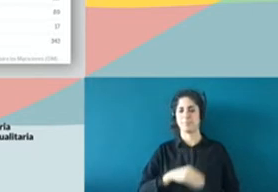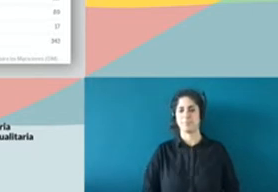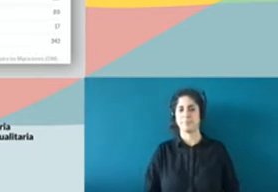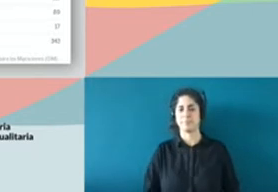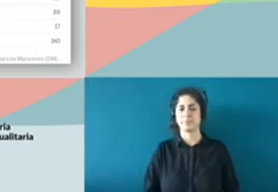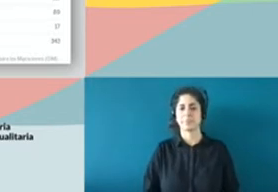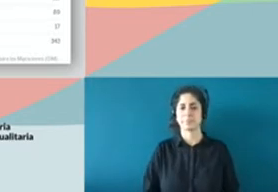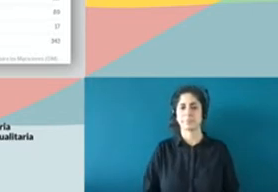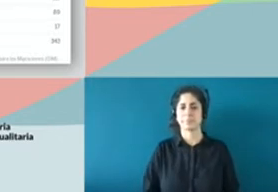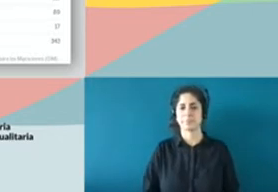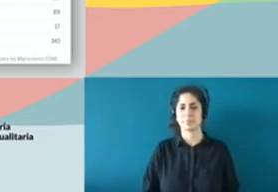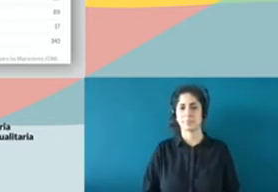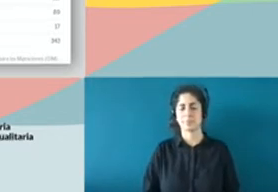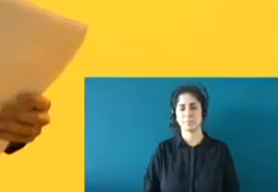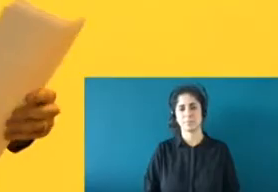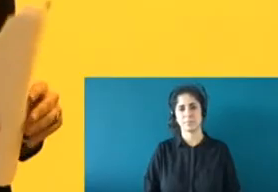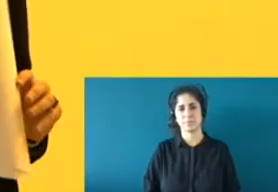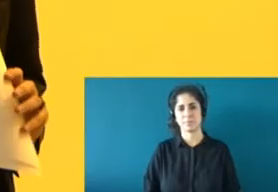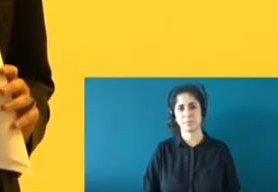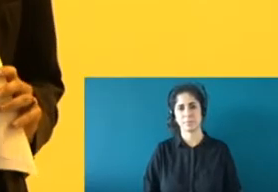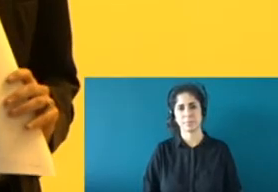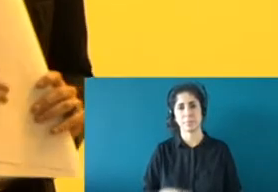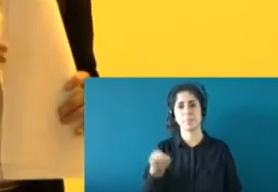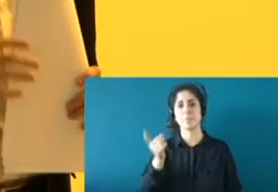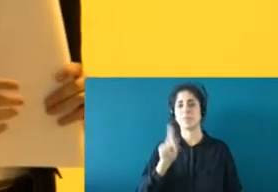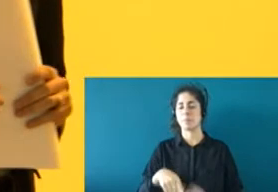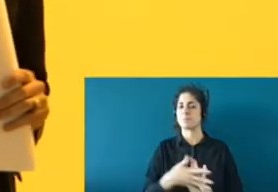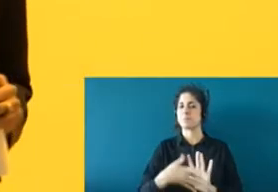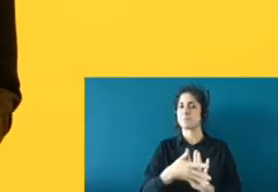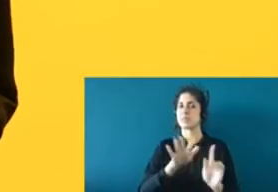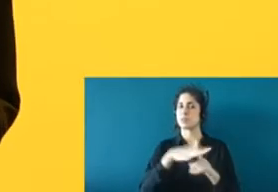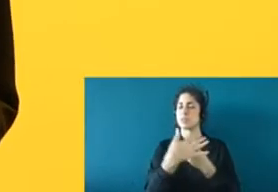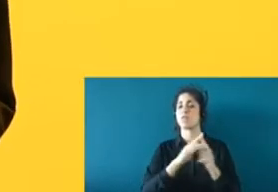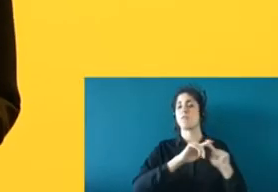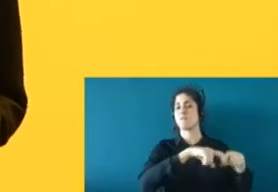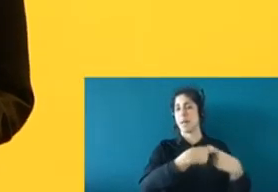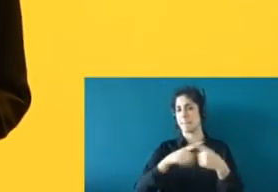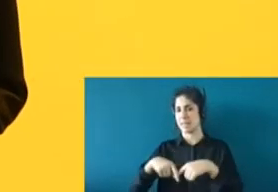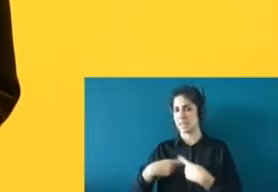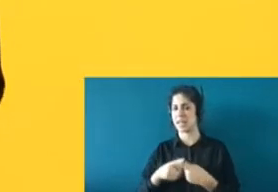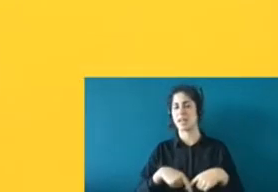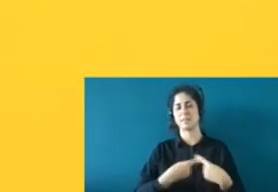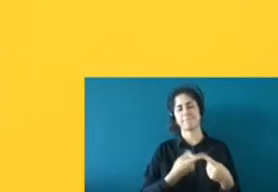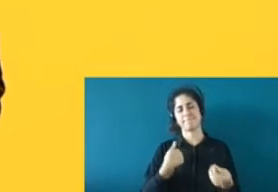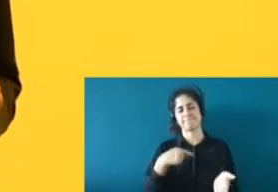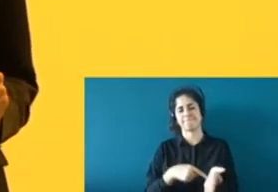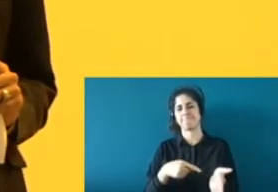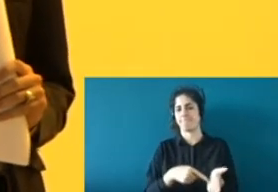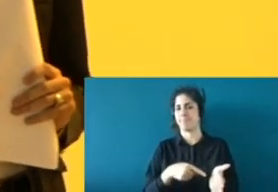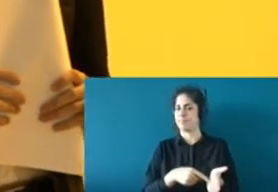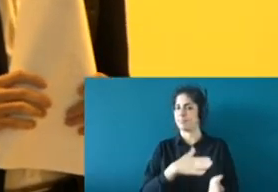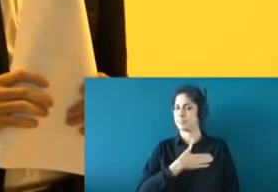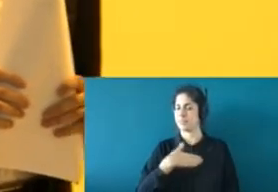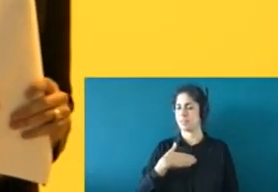También, hablando de la situación de los familiares, esto es un tema que también quiero reivindicar. Las familias tienen derecho